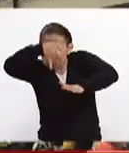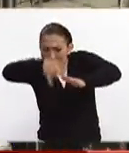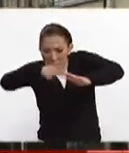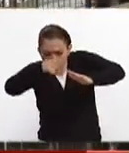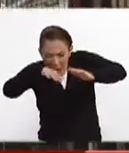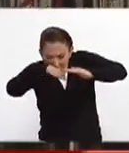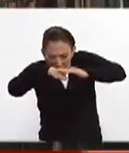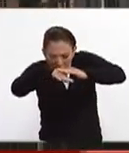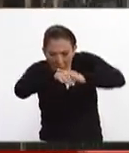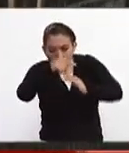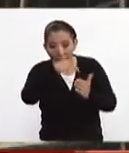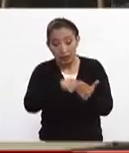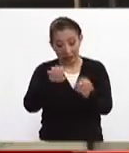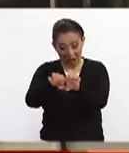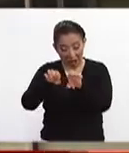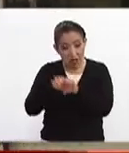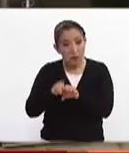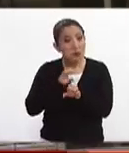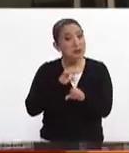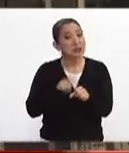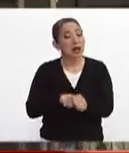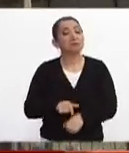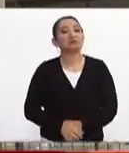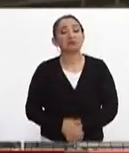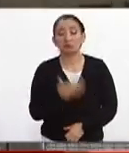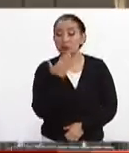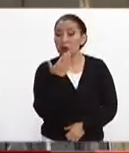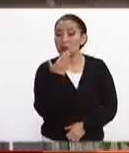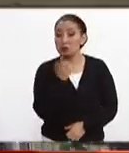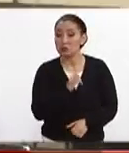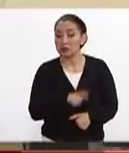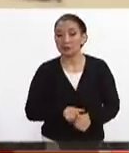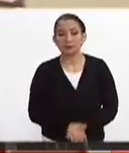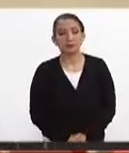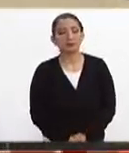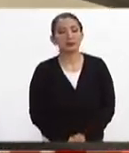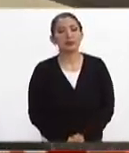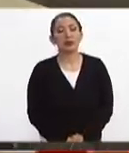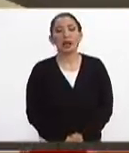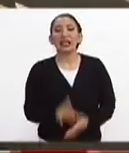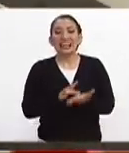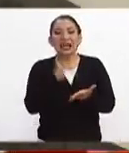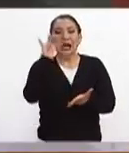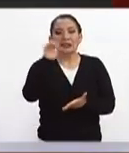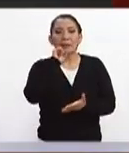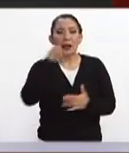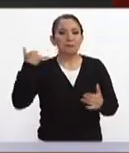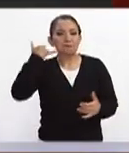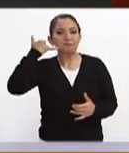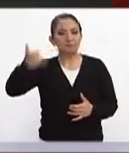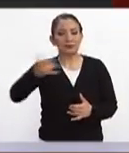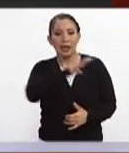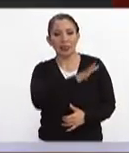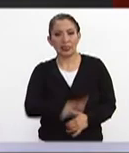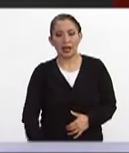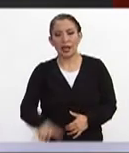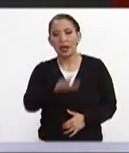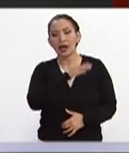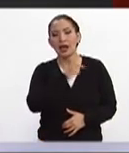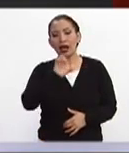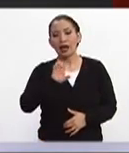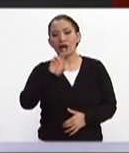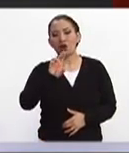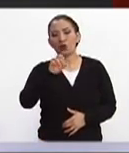acceder, accesar. Y equipo, sobre todo, equipo muy especializado. Agradecemos que nos tome la llamada el general brigadier